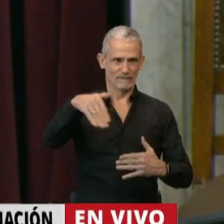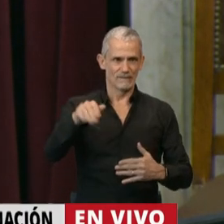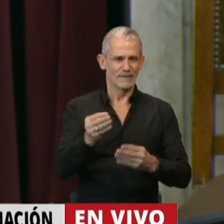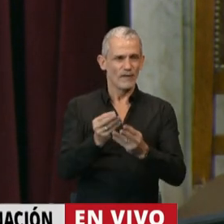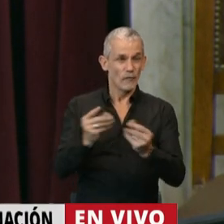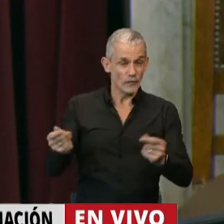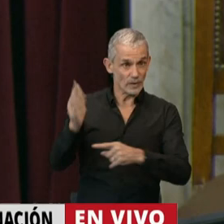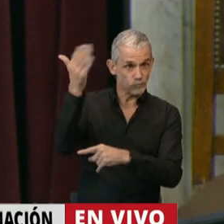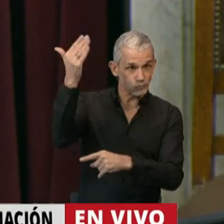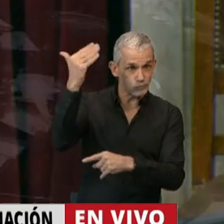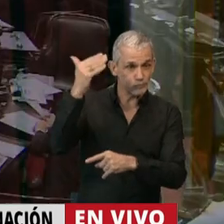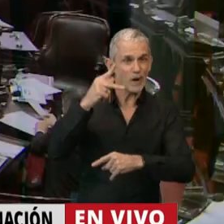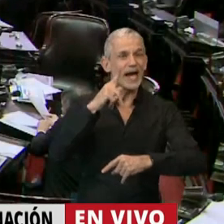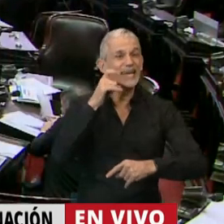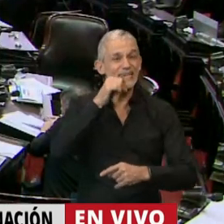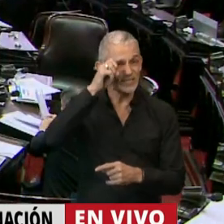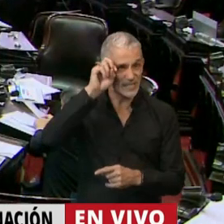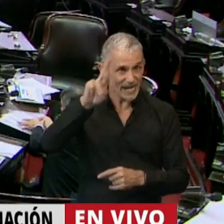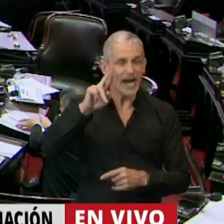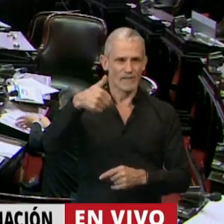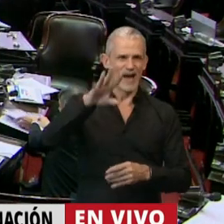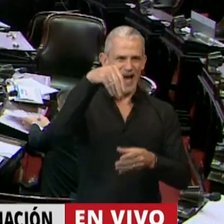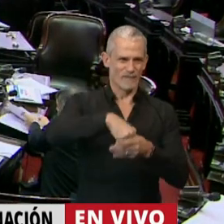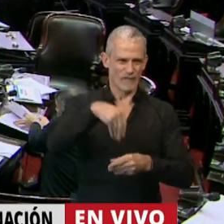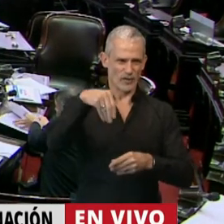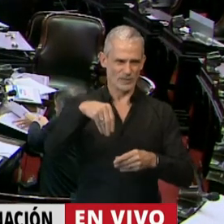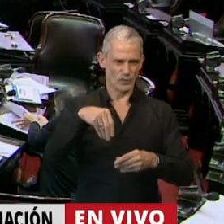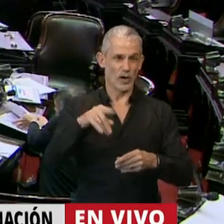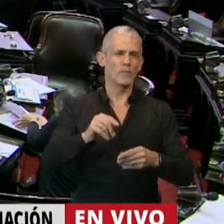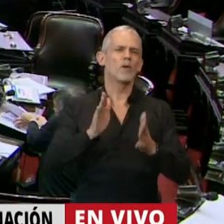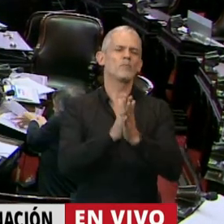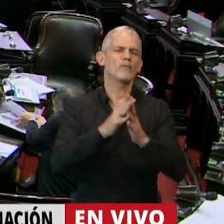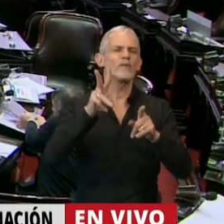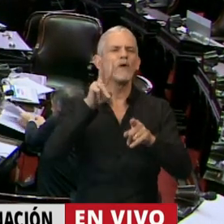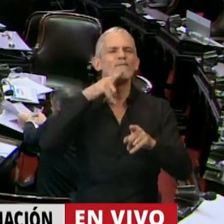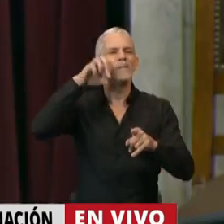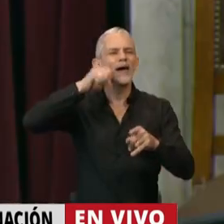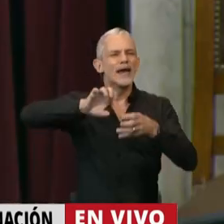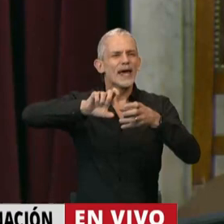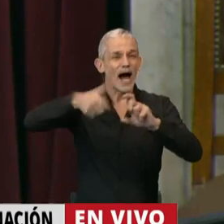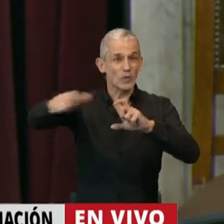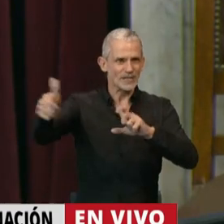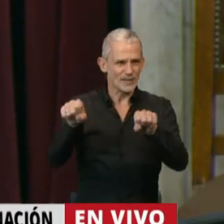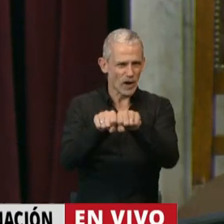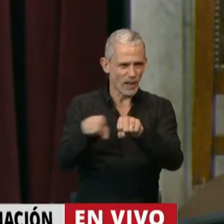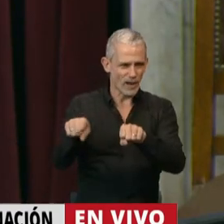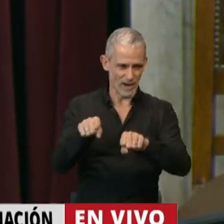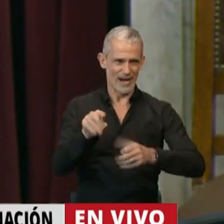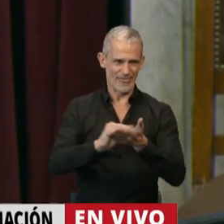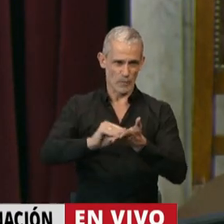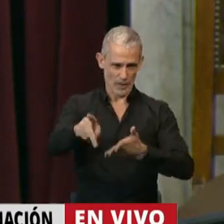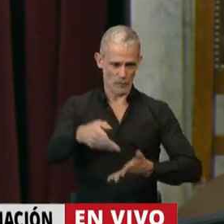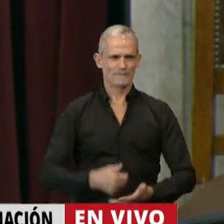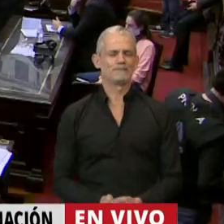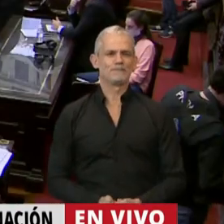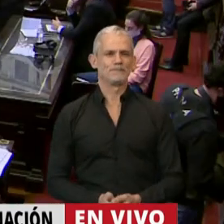terminado el discurso de cierre, vamos a proceder a la votación para que hagan actualización del BPN. Diputado, en el uso de la palabra.